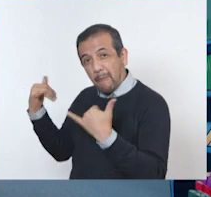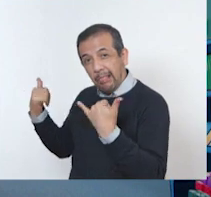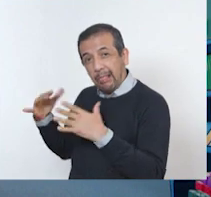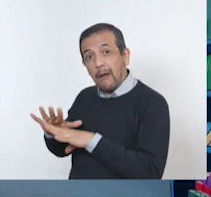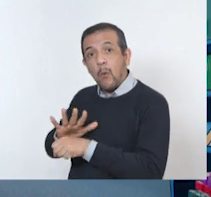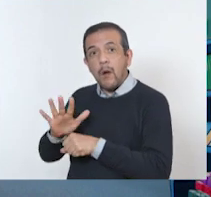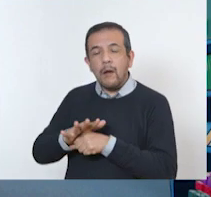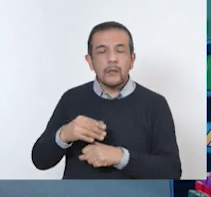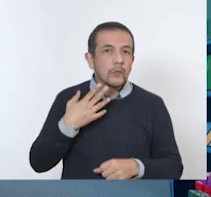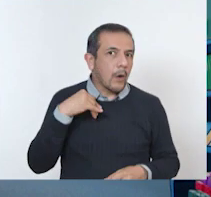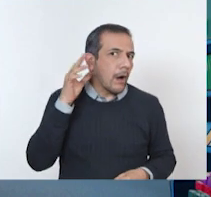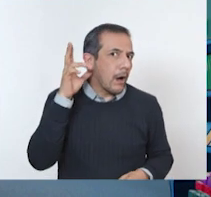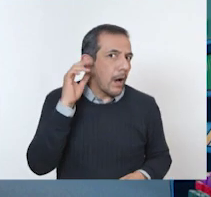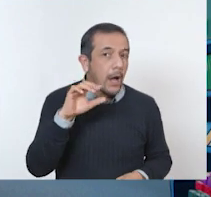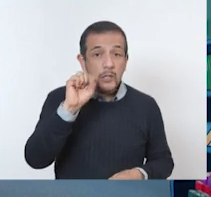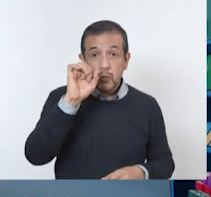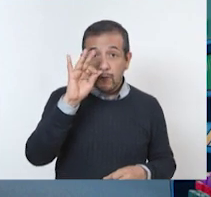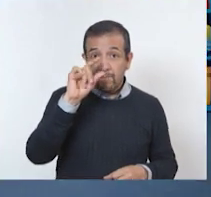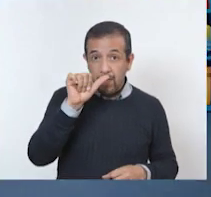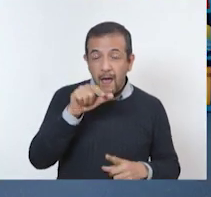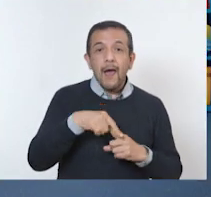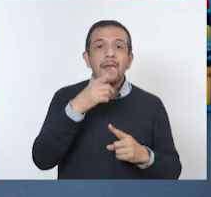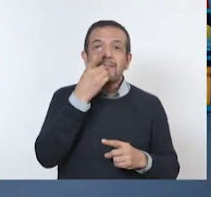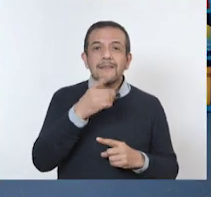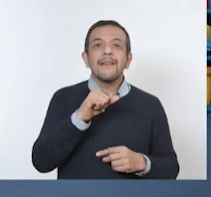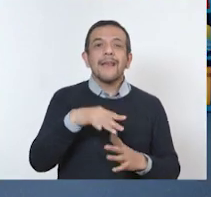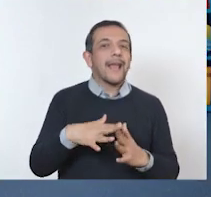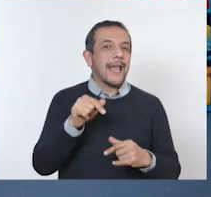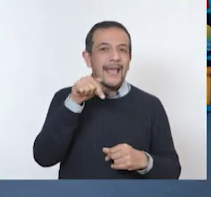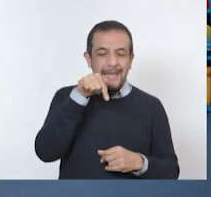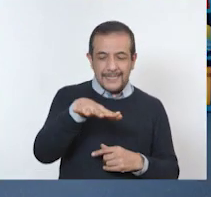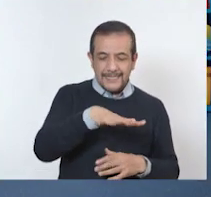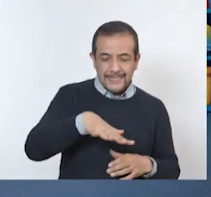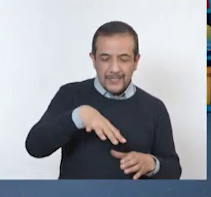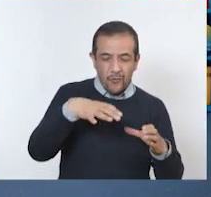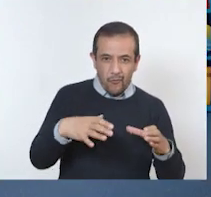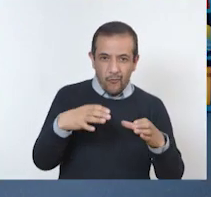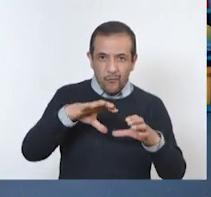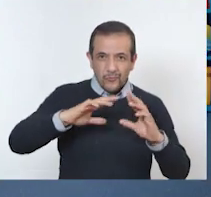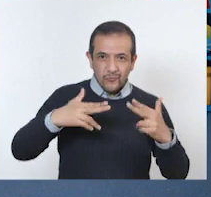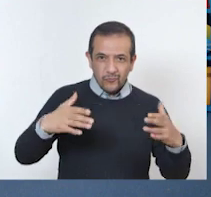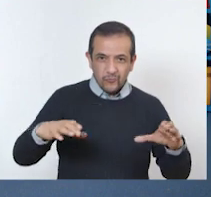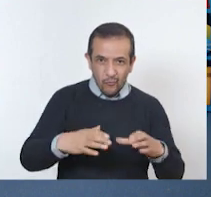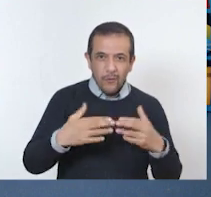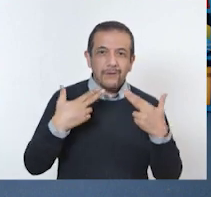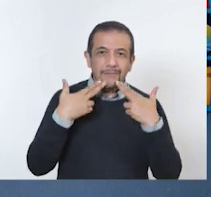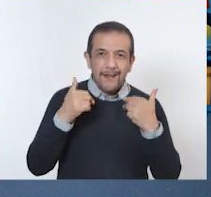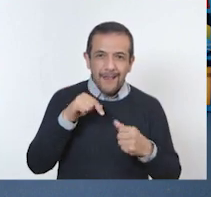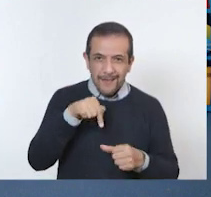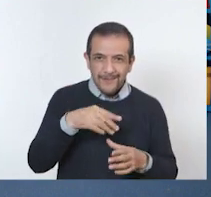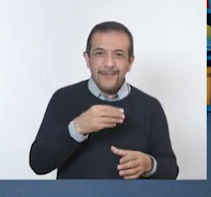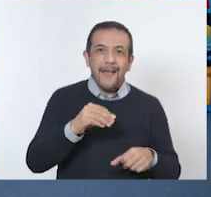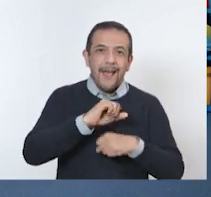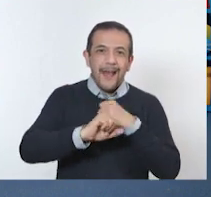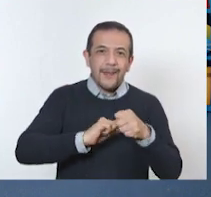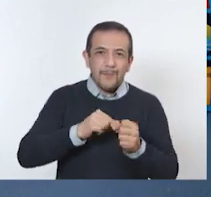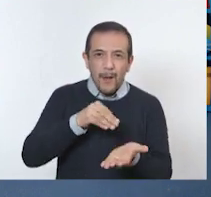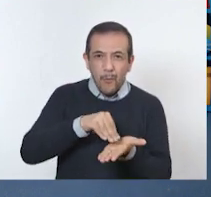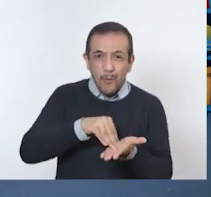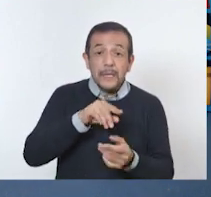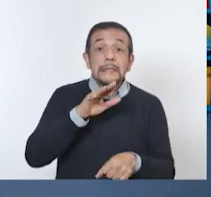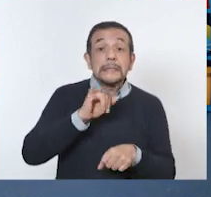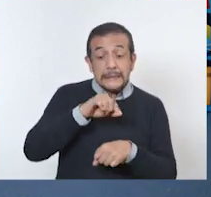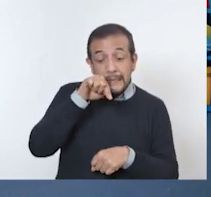hasta aquí estoy escuchando a Sofí y dice que es de granja. Es correcto. Los cerditos son animales de granja porque